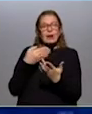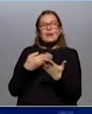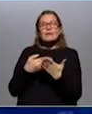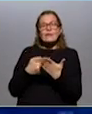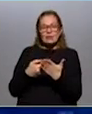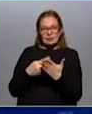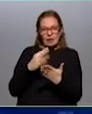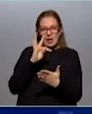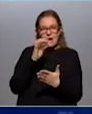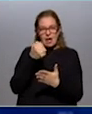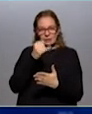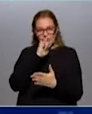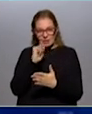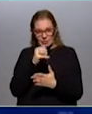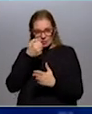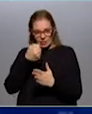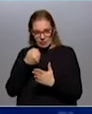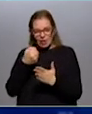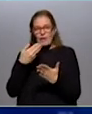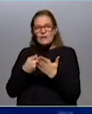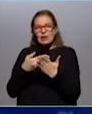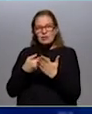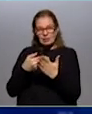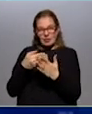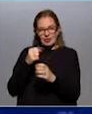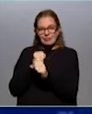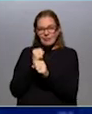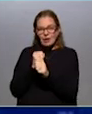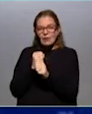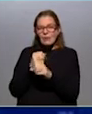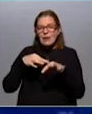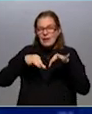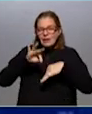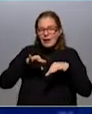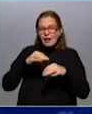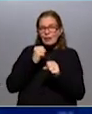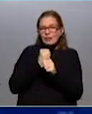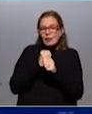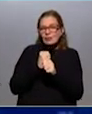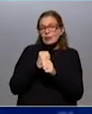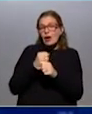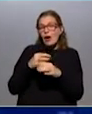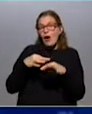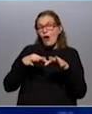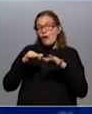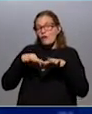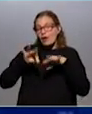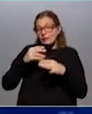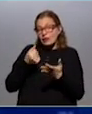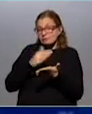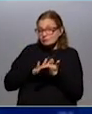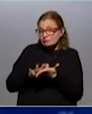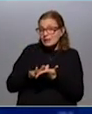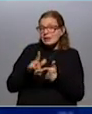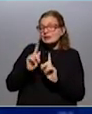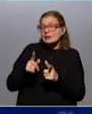sino con la tasa de desempleo. ¿Por qué? Porque el mercado laboral, como todo mercado, tiene una oferta y una demanda. Y de la interacción de esa oferta y de esa demanda,